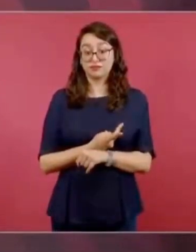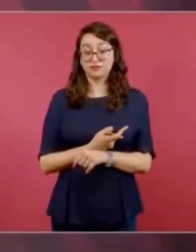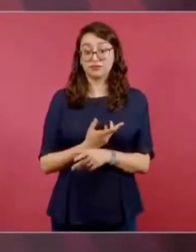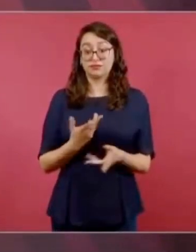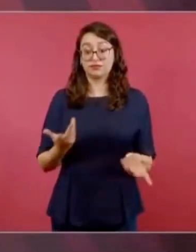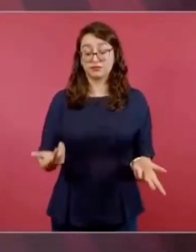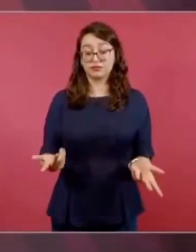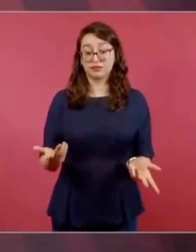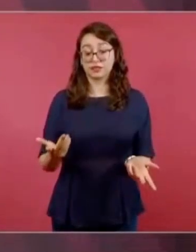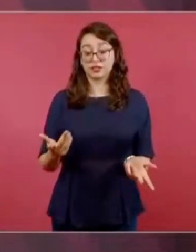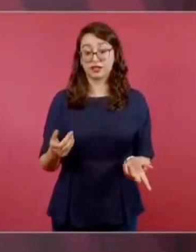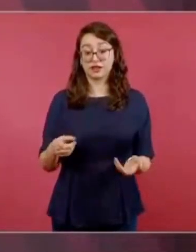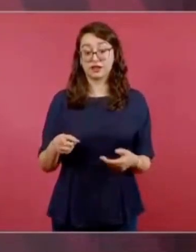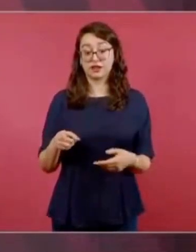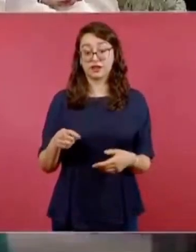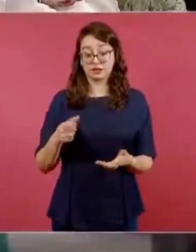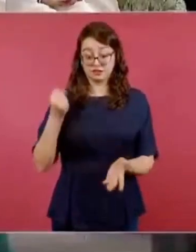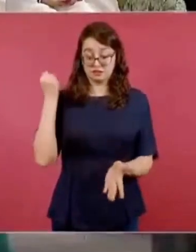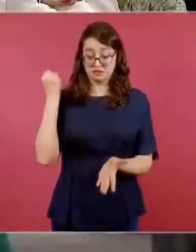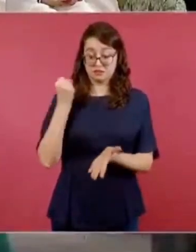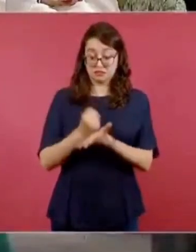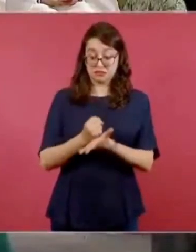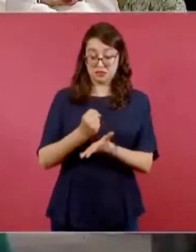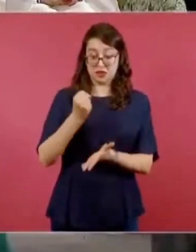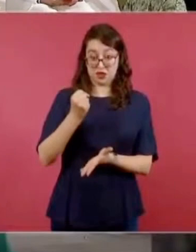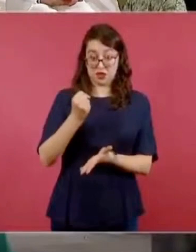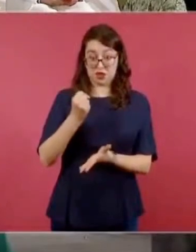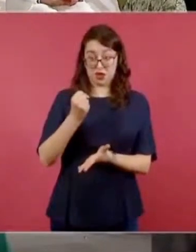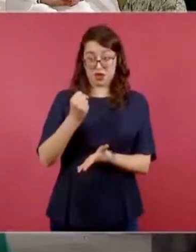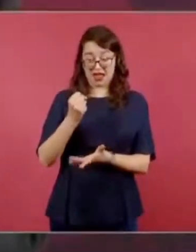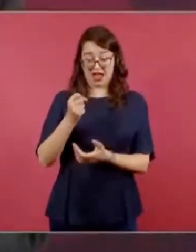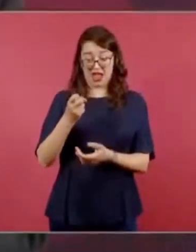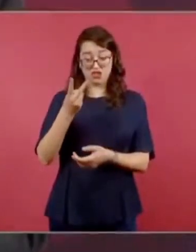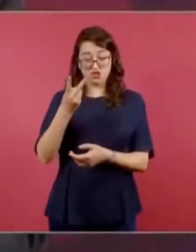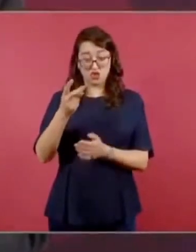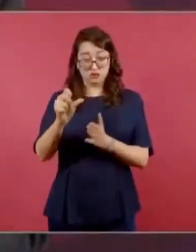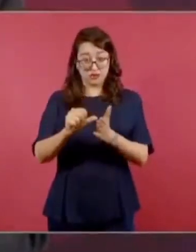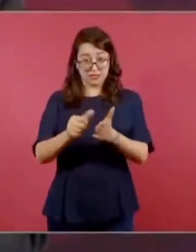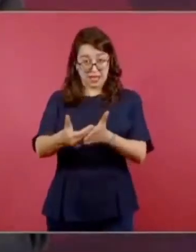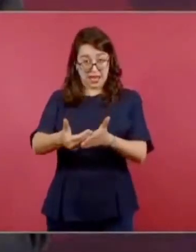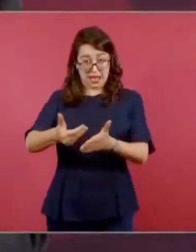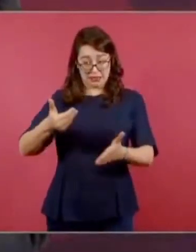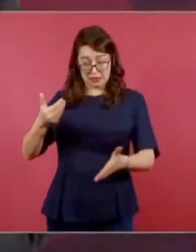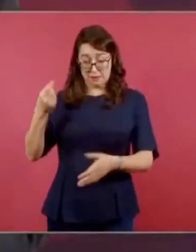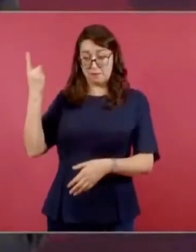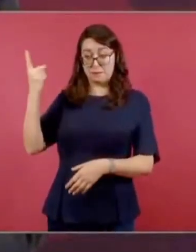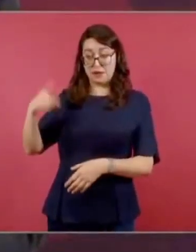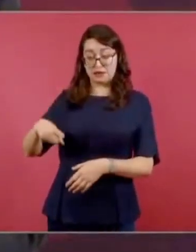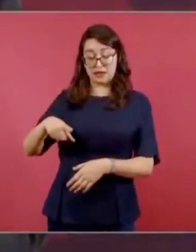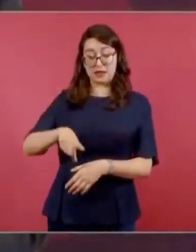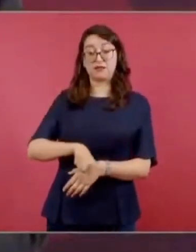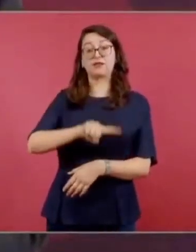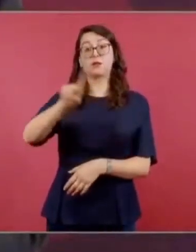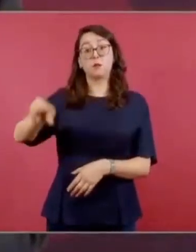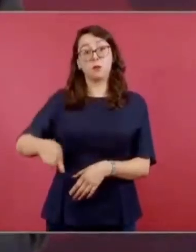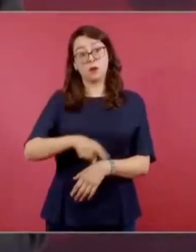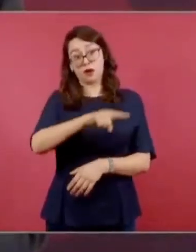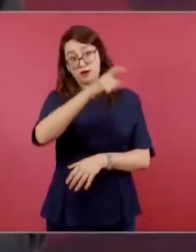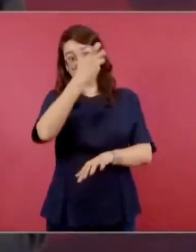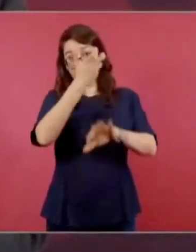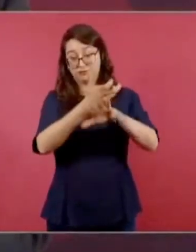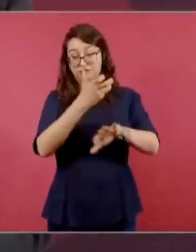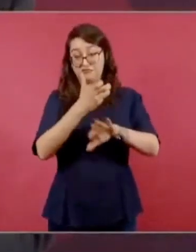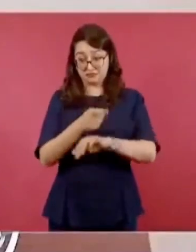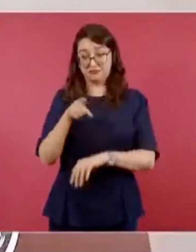Norte tomara por asalto Columbus, de Estados Unidos, y el gobierno de ese país, de Estados